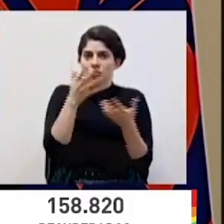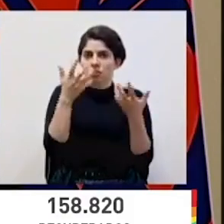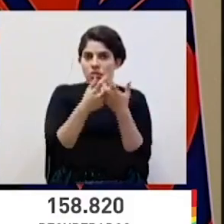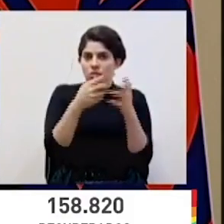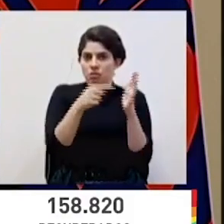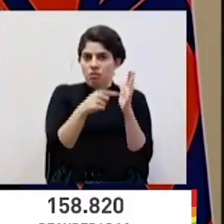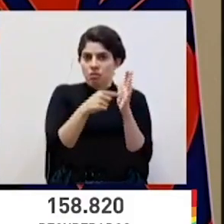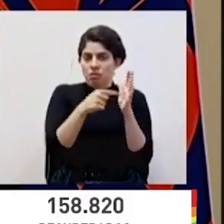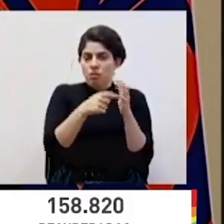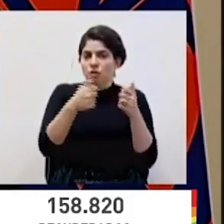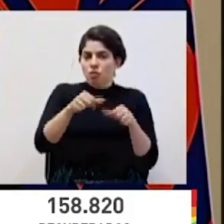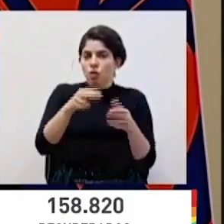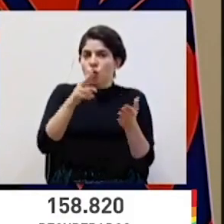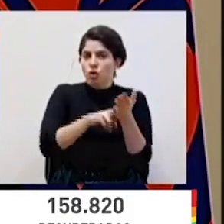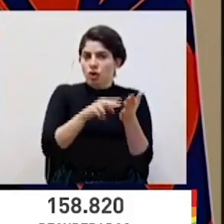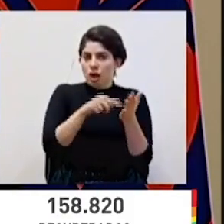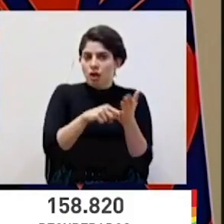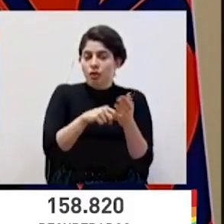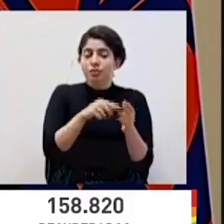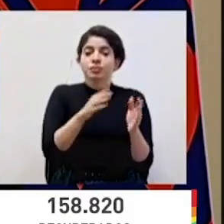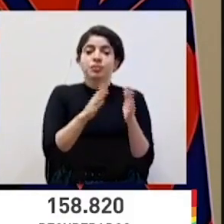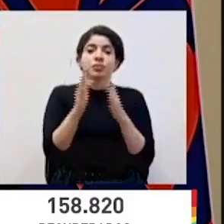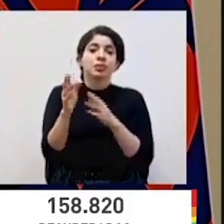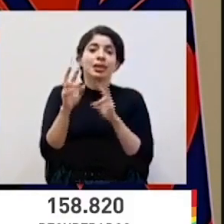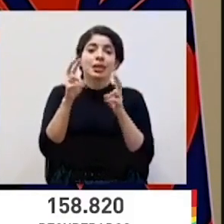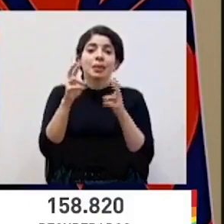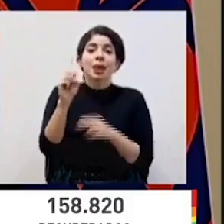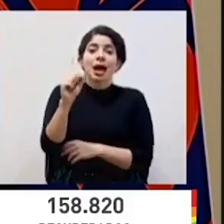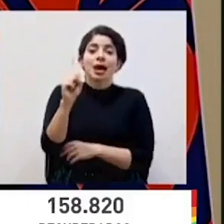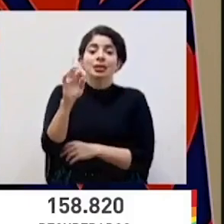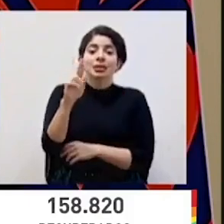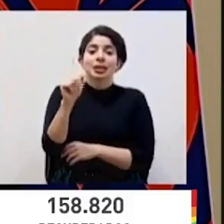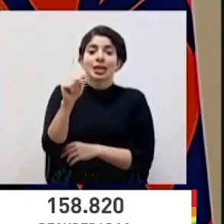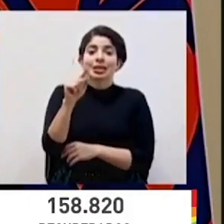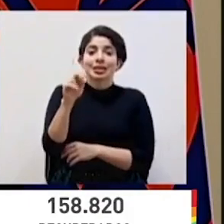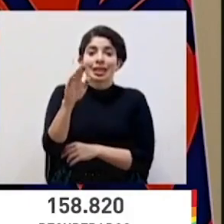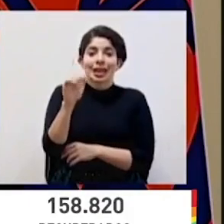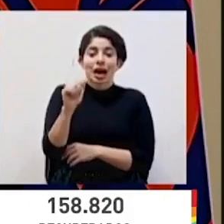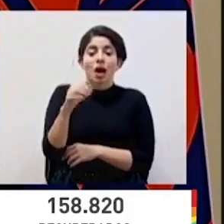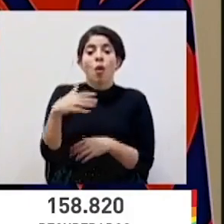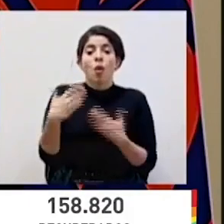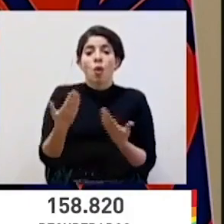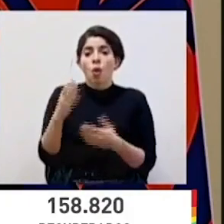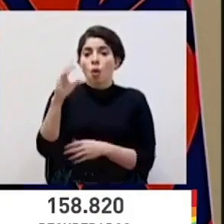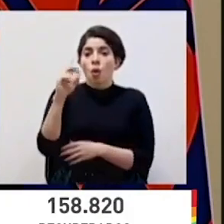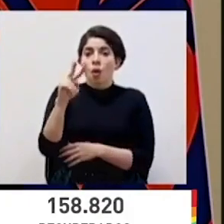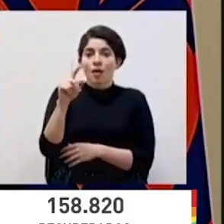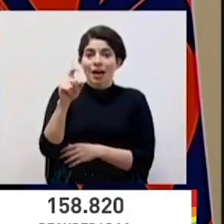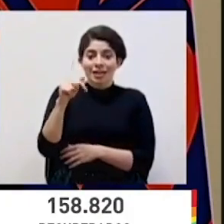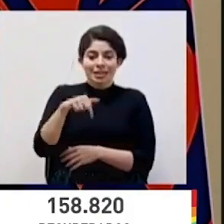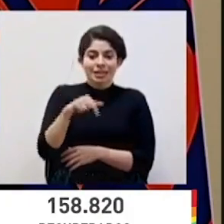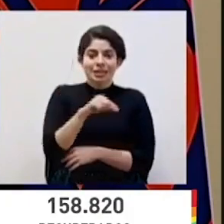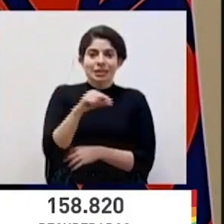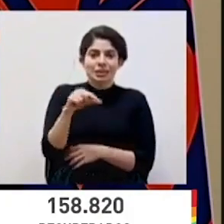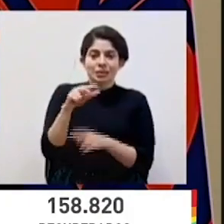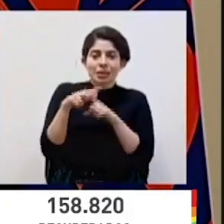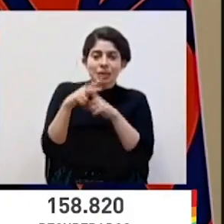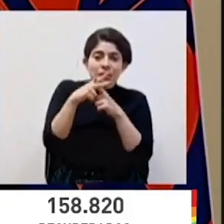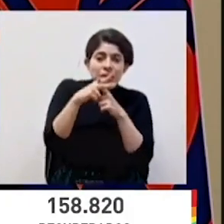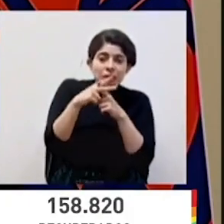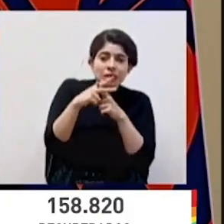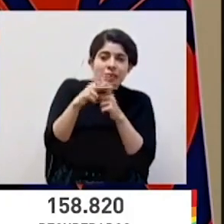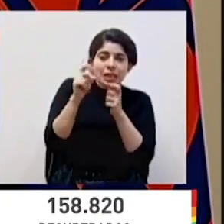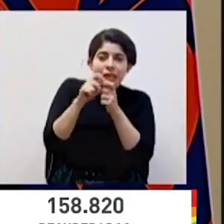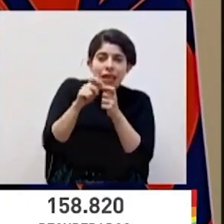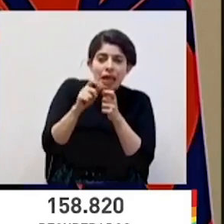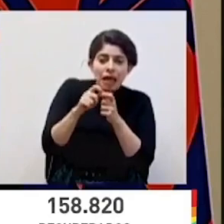con lo establecido en el contrato. En cuanto al tema de AstraZeneca y el mecanismo COVAX, justamente esta semana estamos afinando detalles